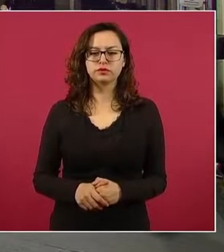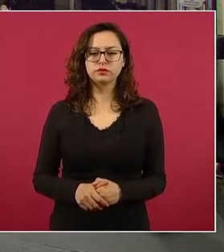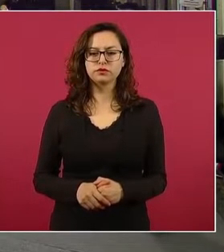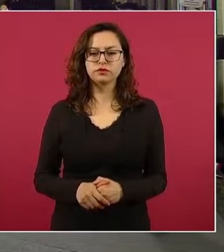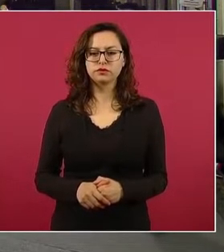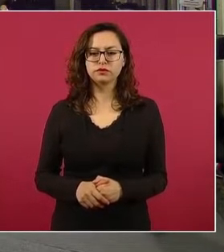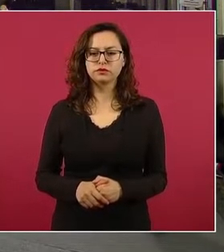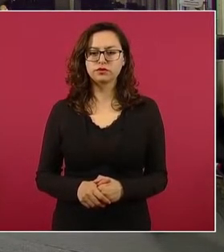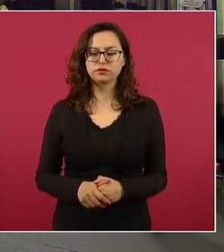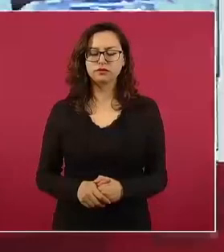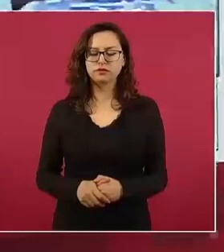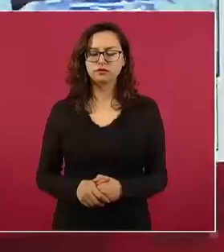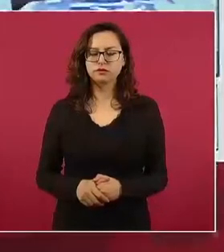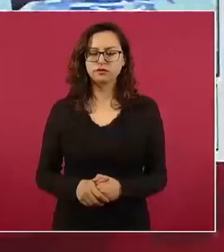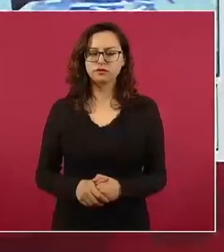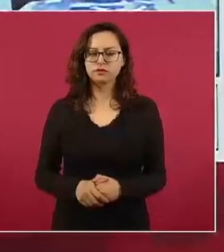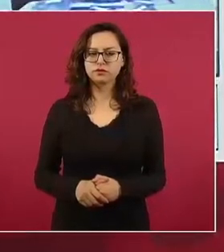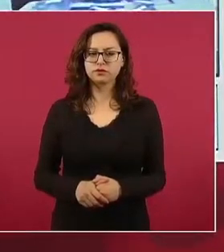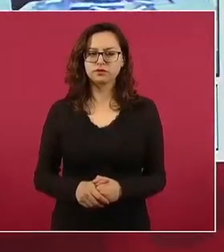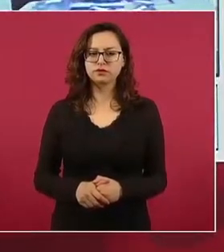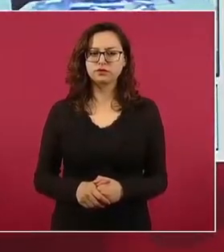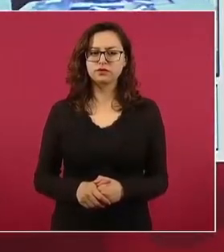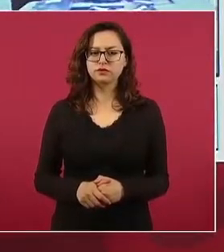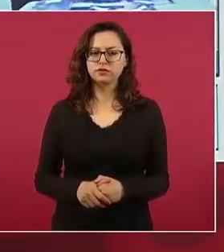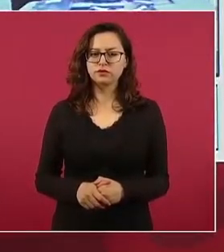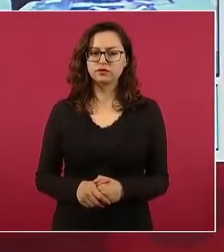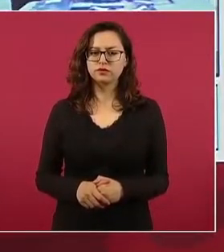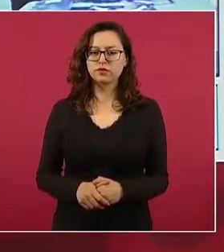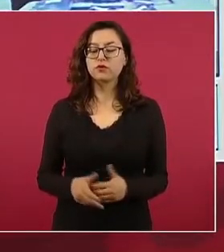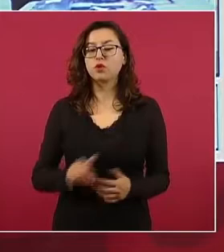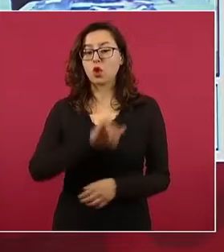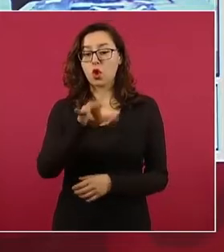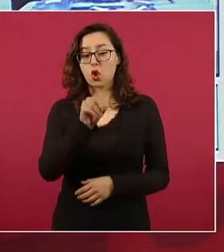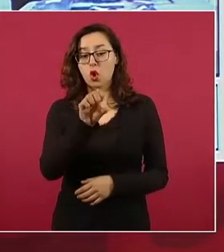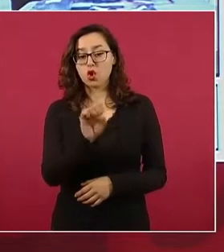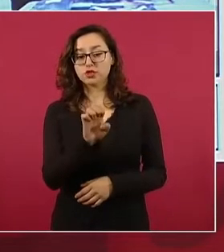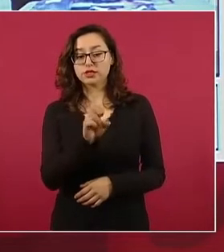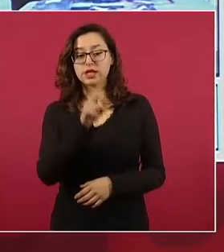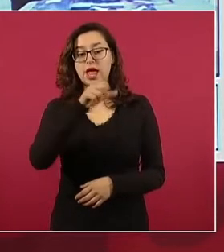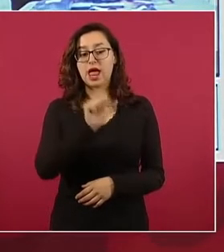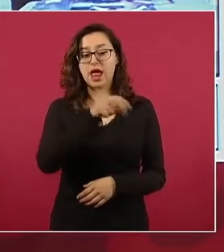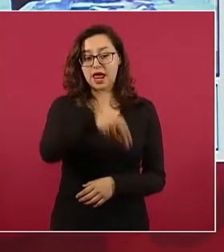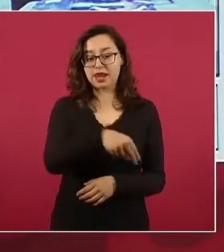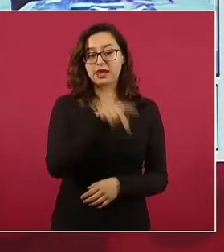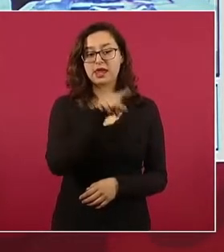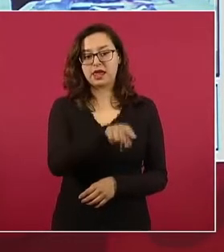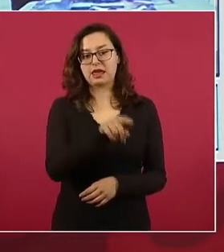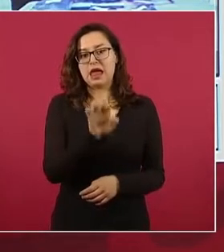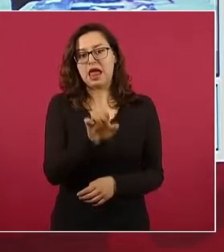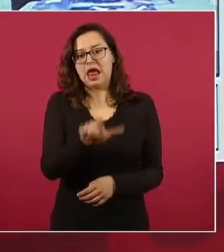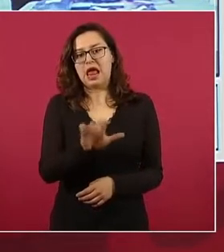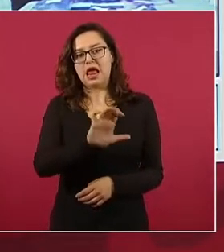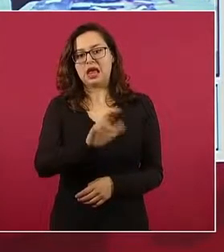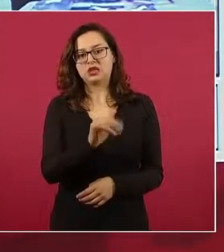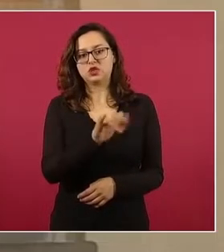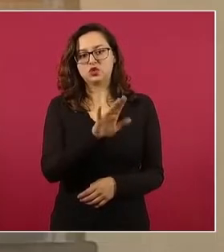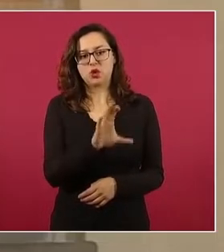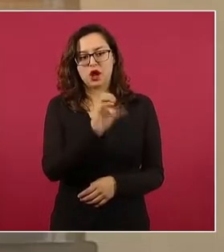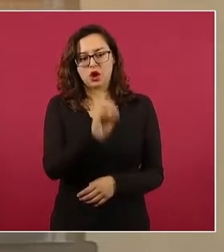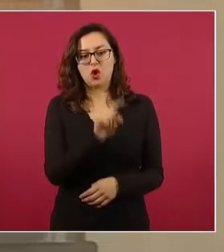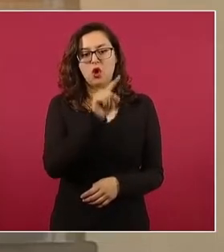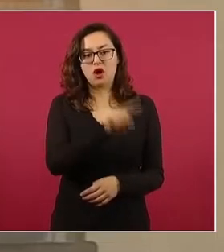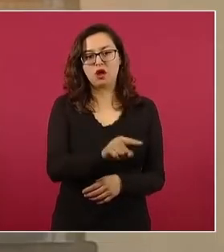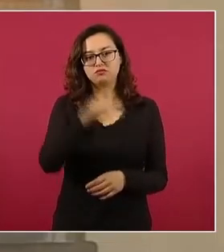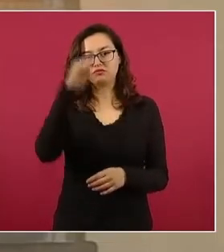para la detención y procesamiento penal de José N., alias El Chueco, presunto autor material del